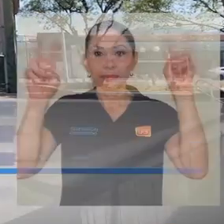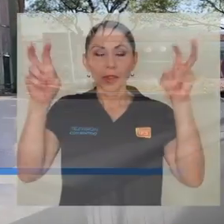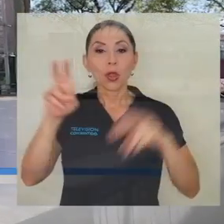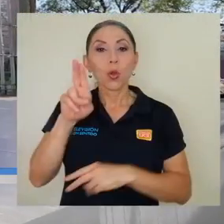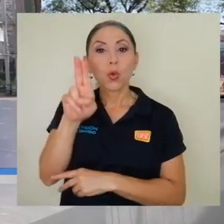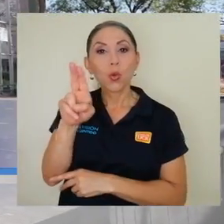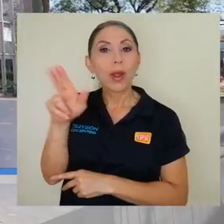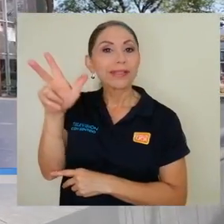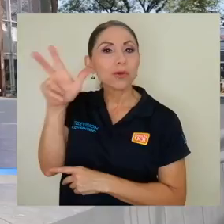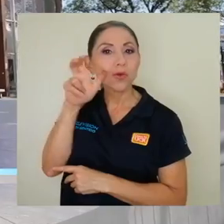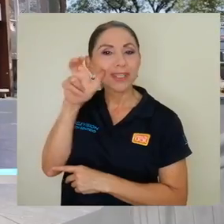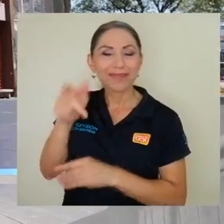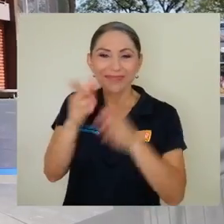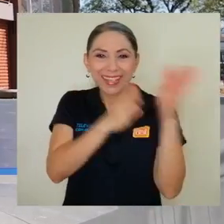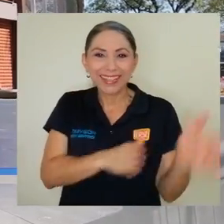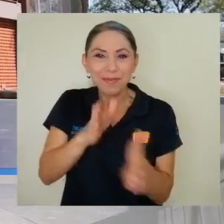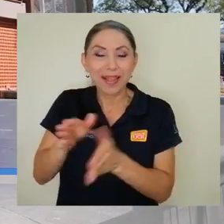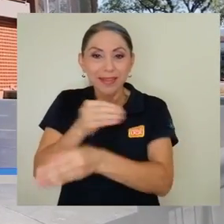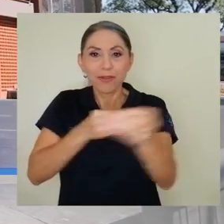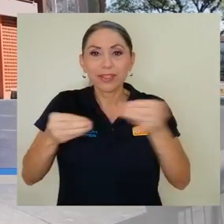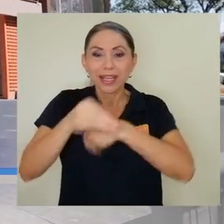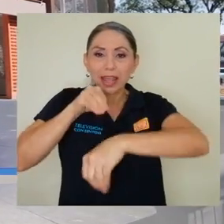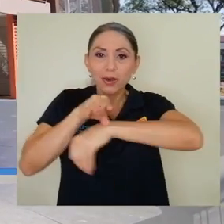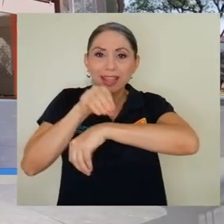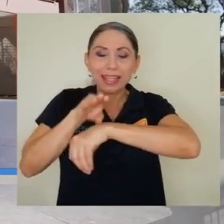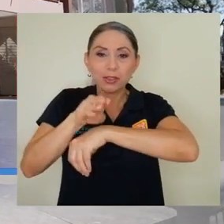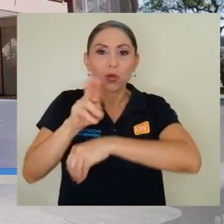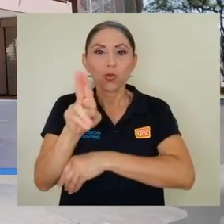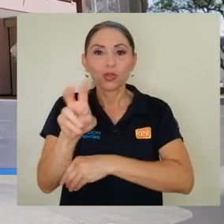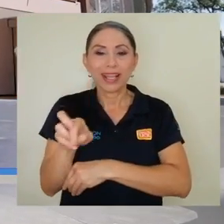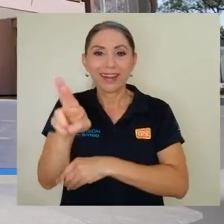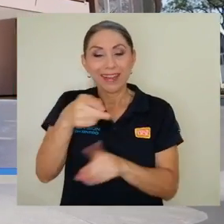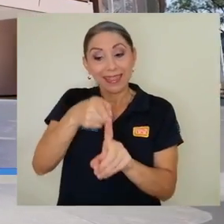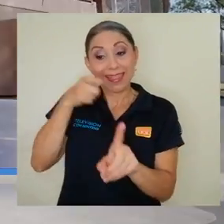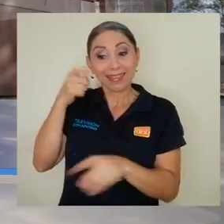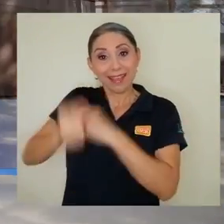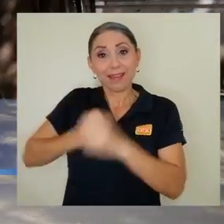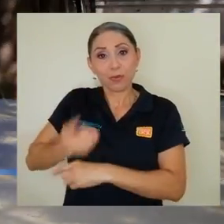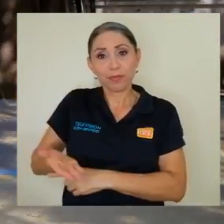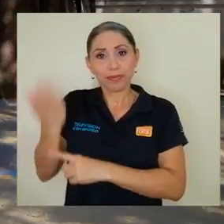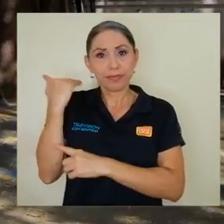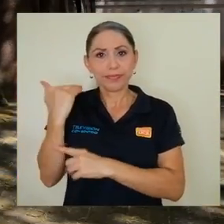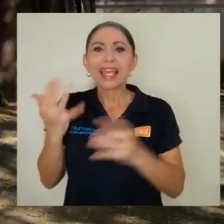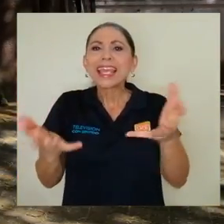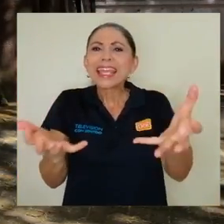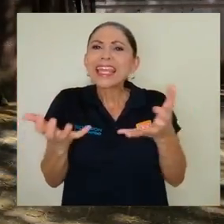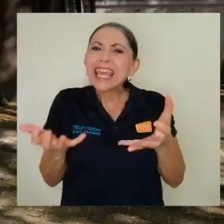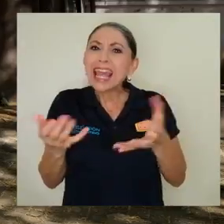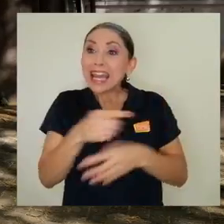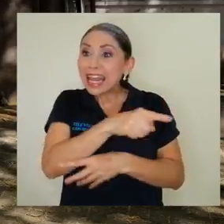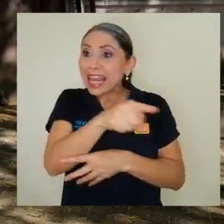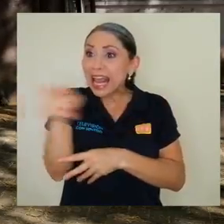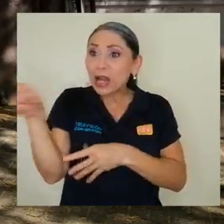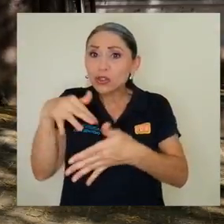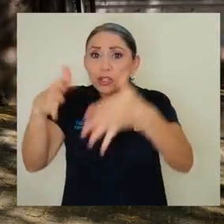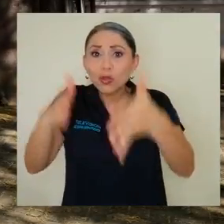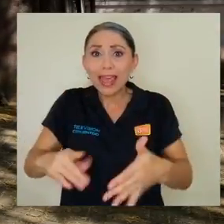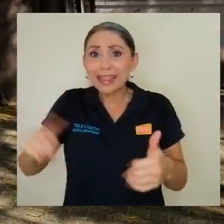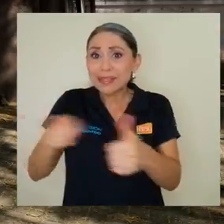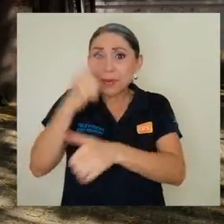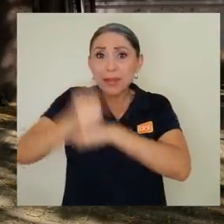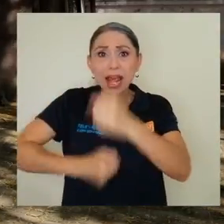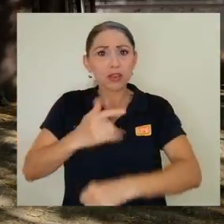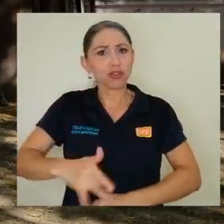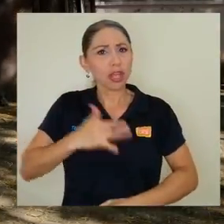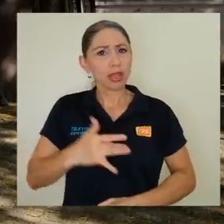Uescucha es el plan que ejecuta la oficina de orientación de la UCR desde el año 2020 y que busca incentivar el sentido de pertenencia en los